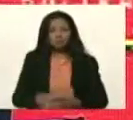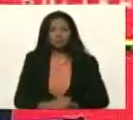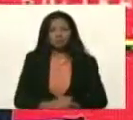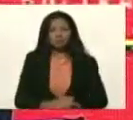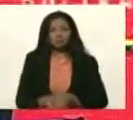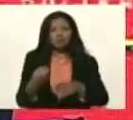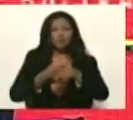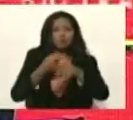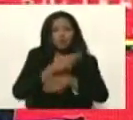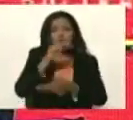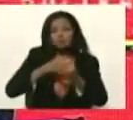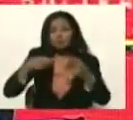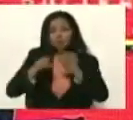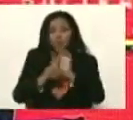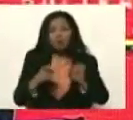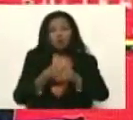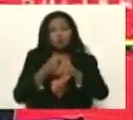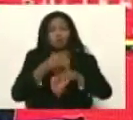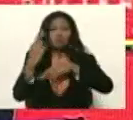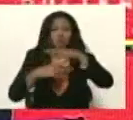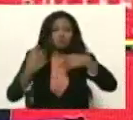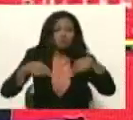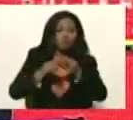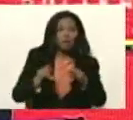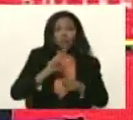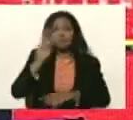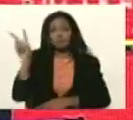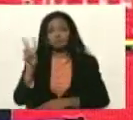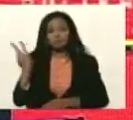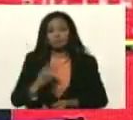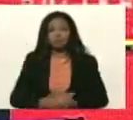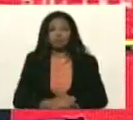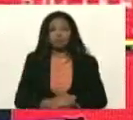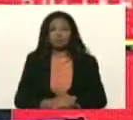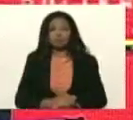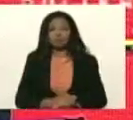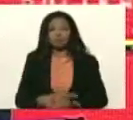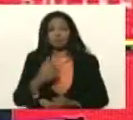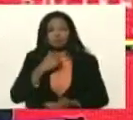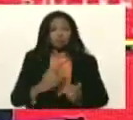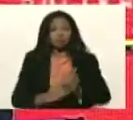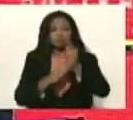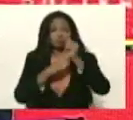desde el gobierno nacional, gobierno revolucionario, Venezuela, que presido,